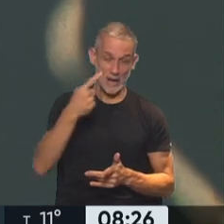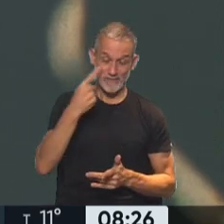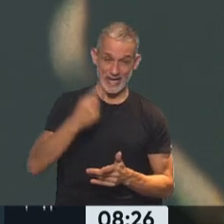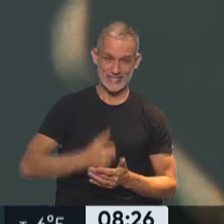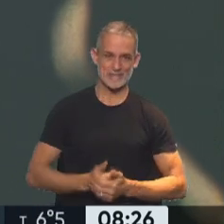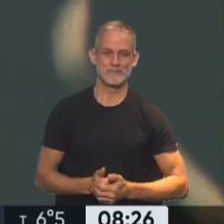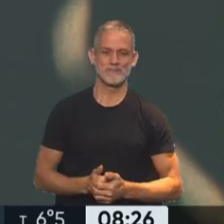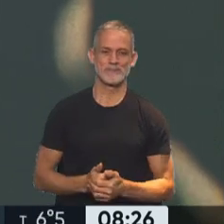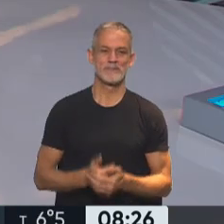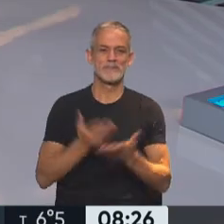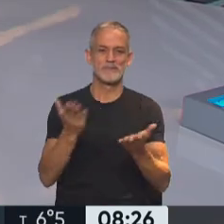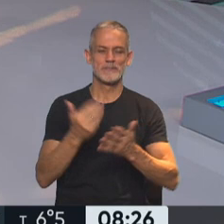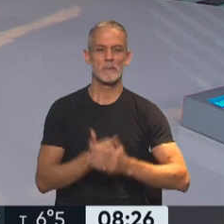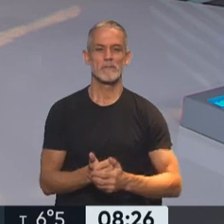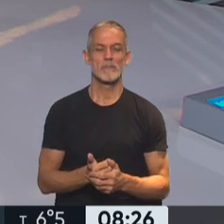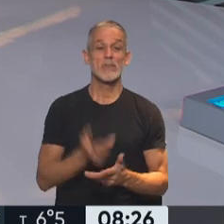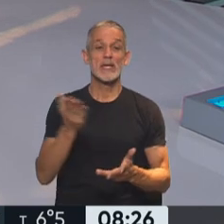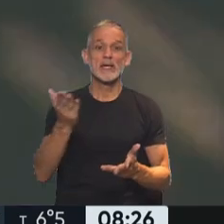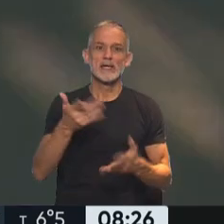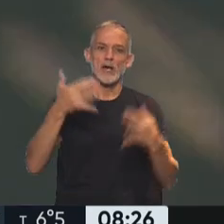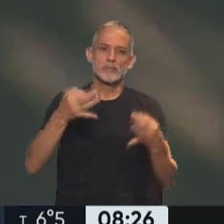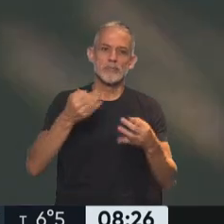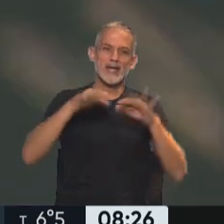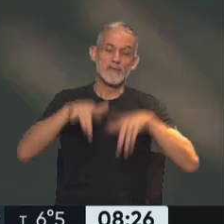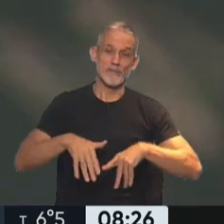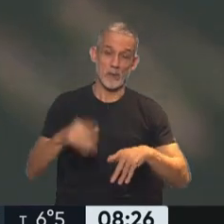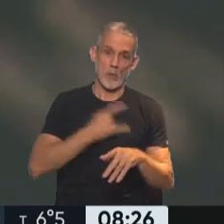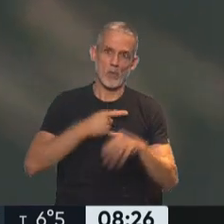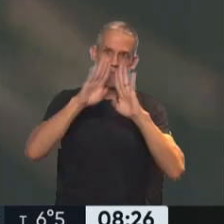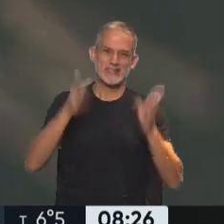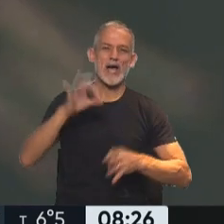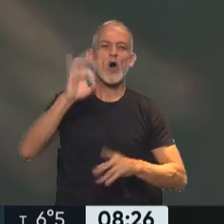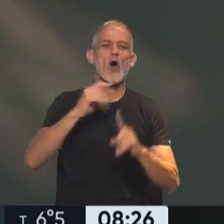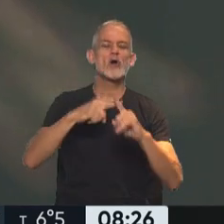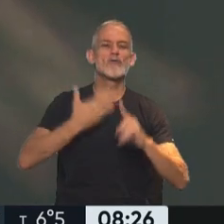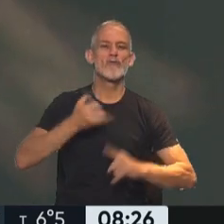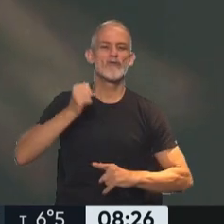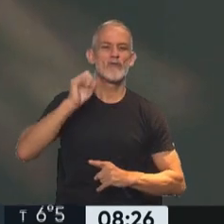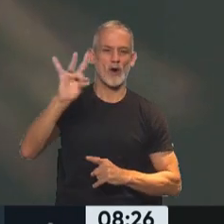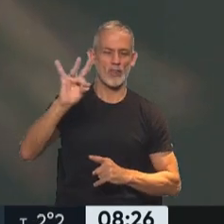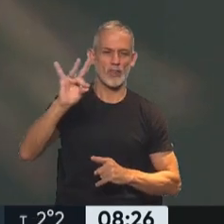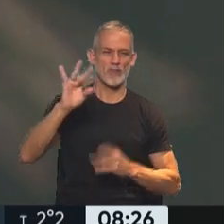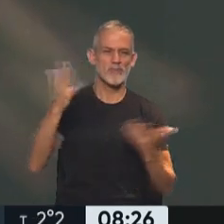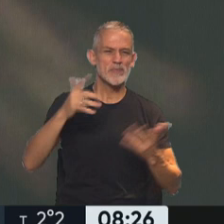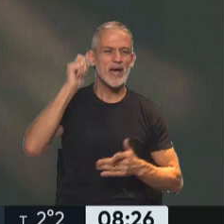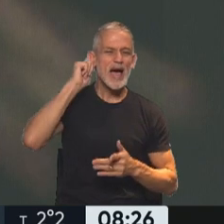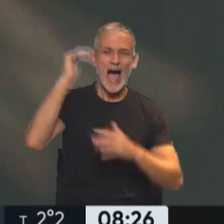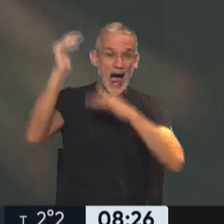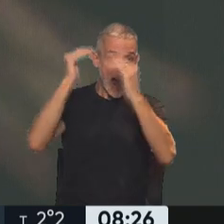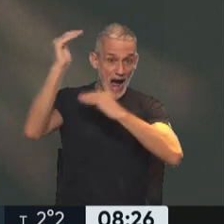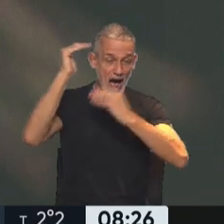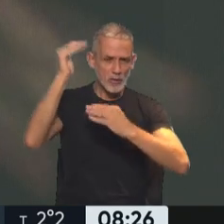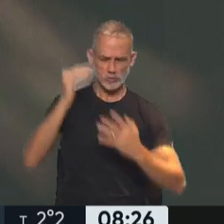presten atención en casa, a ver, a ver. Bueno, en realidad es un informe de la Universidad de Oxford que se llama Not to All, como los adultos están